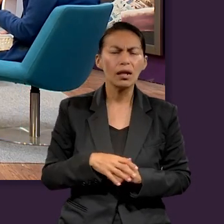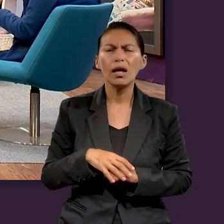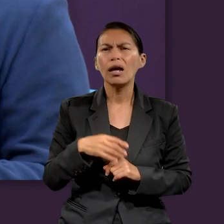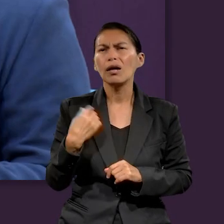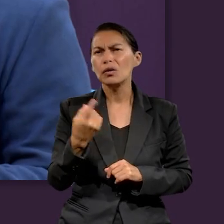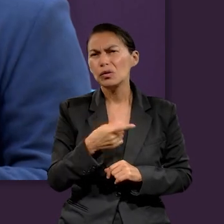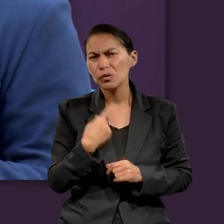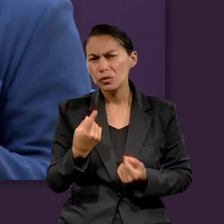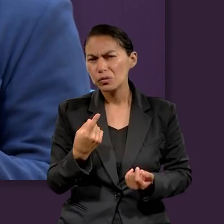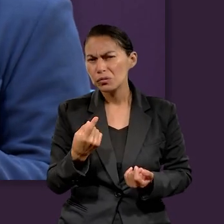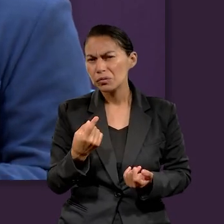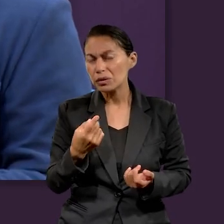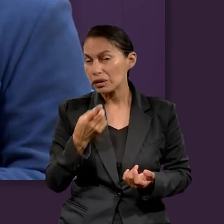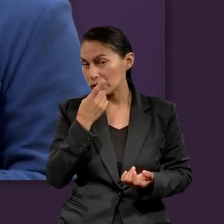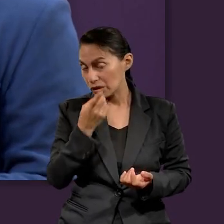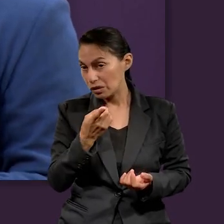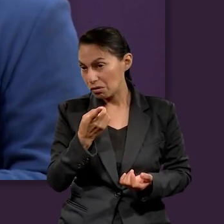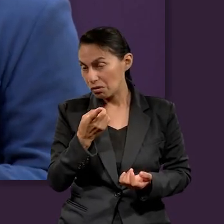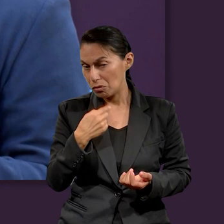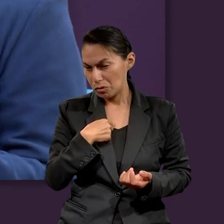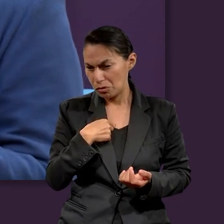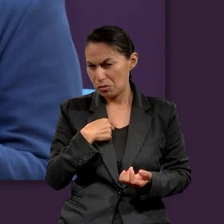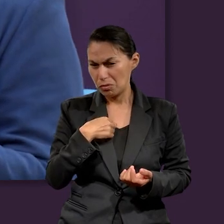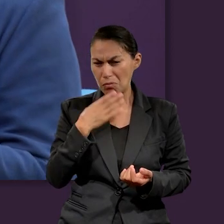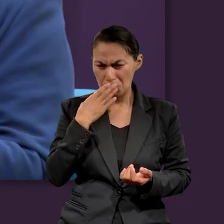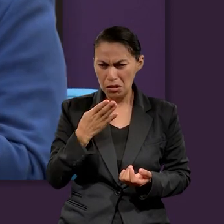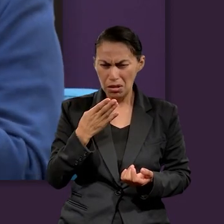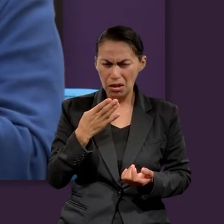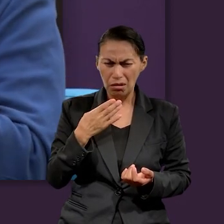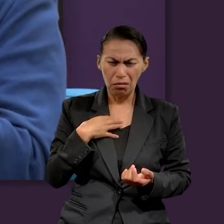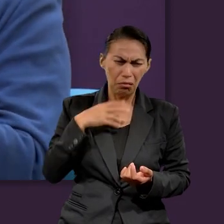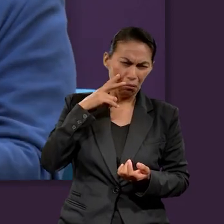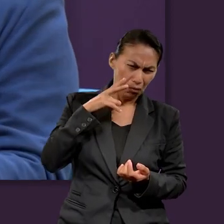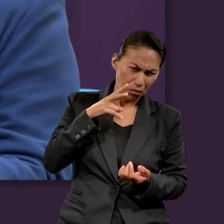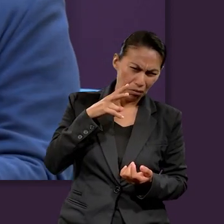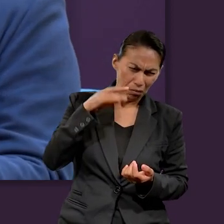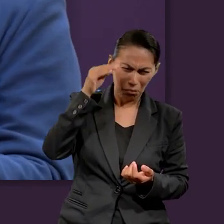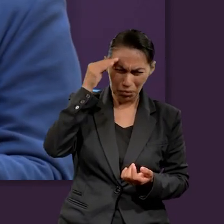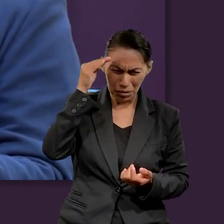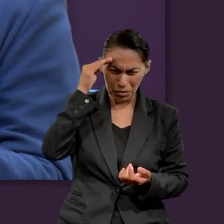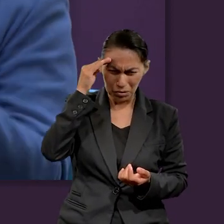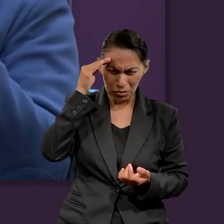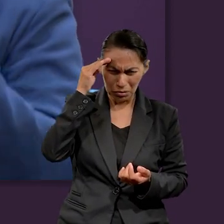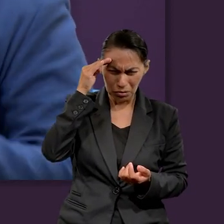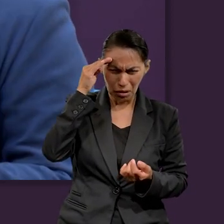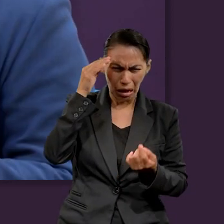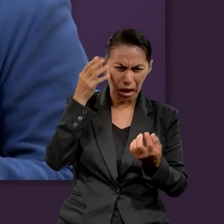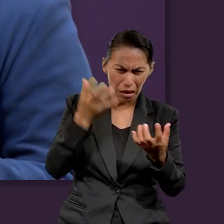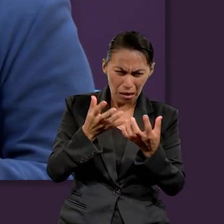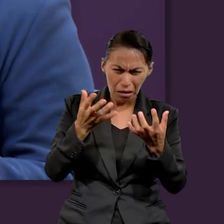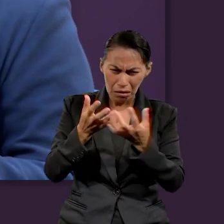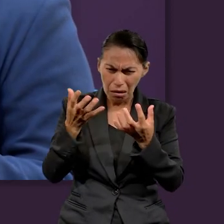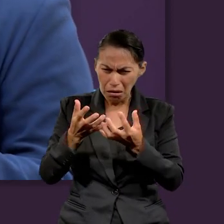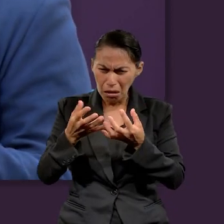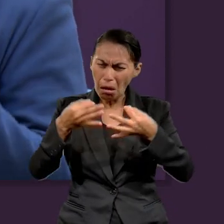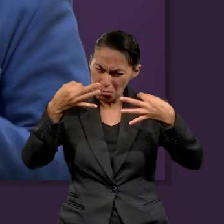recalcar que en esta parte, creer que estás haciendo algo bien a tu propia